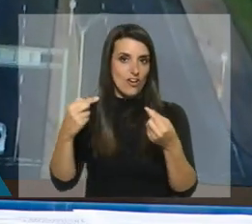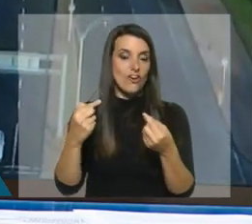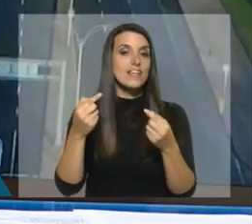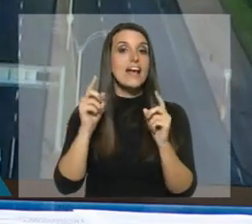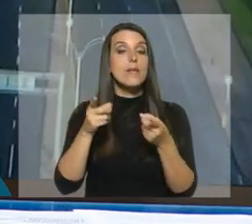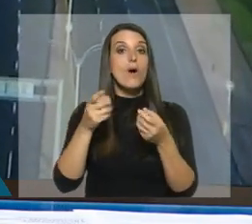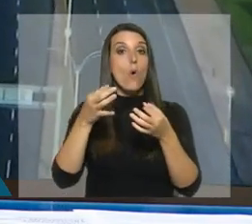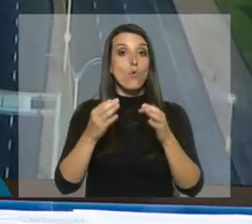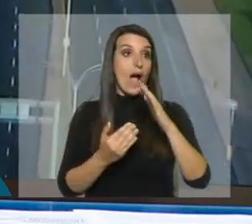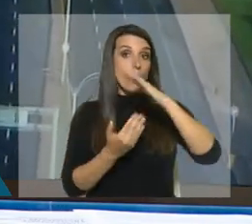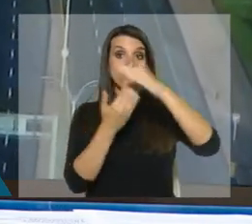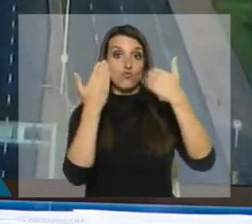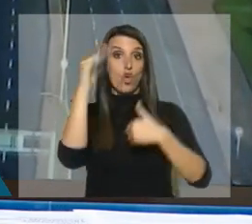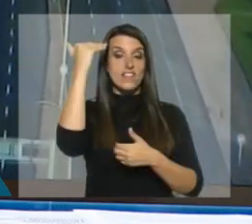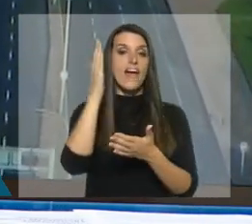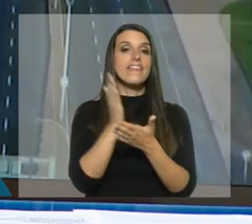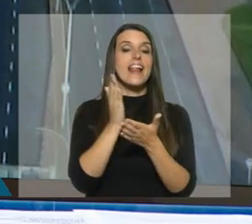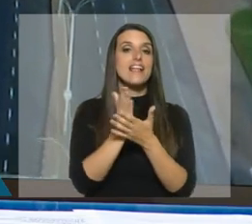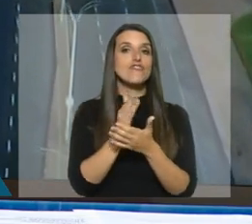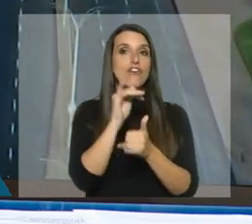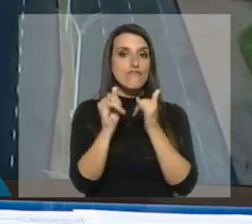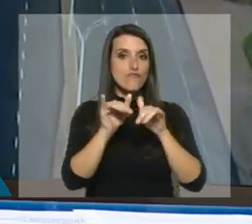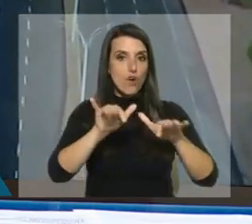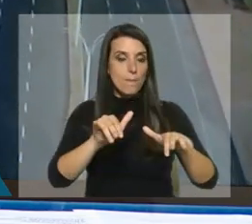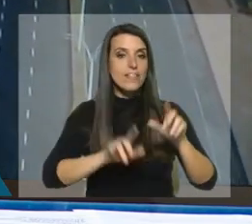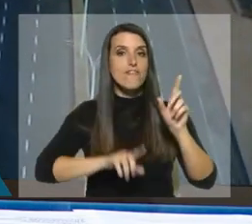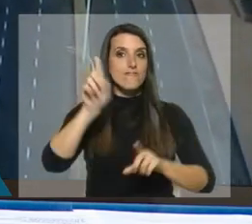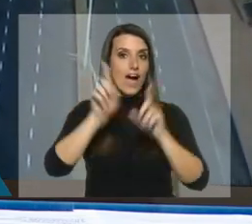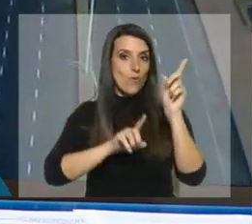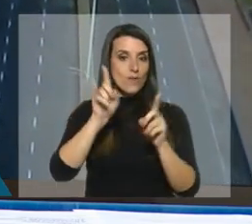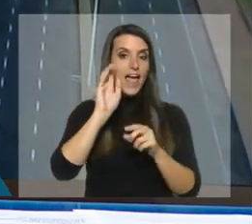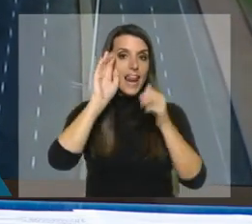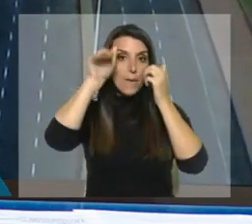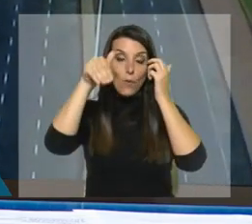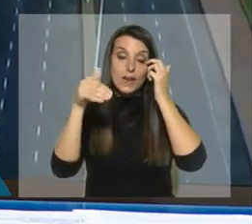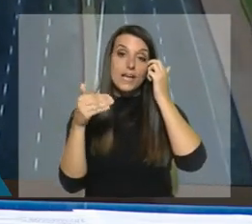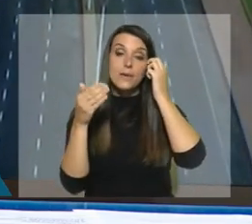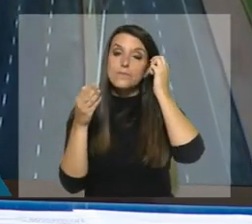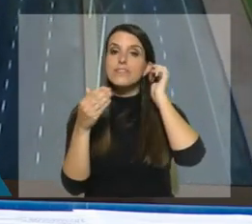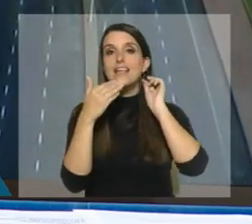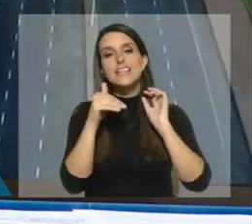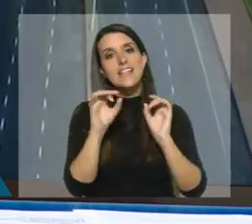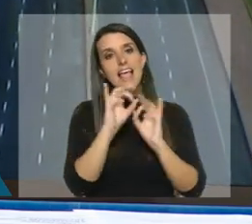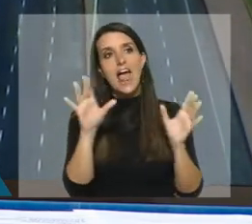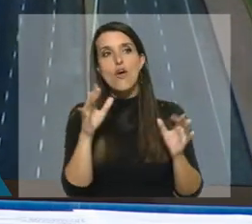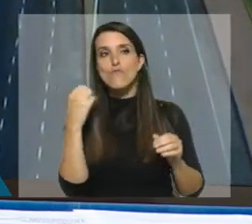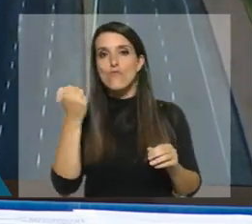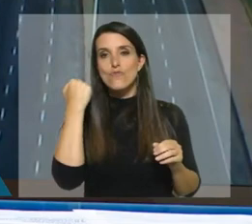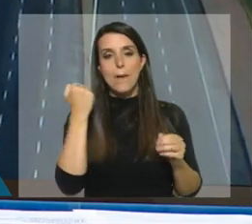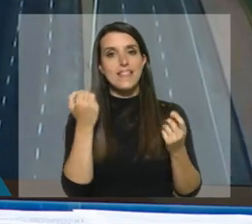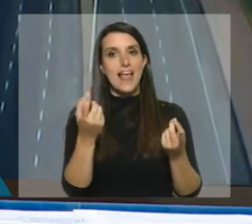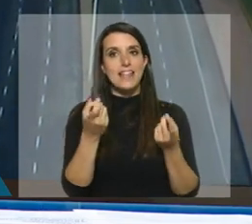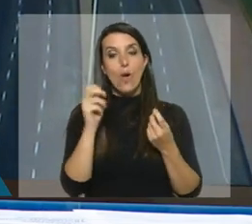Desde la Cátedra de Derecho Informático de la Universidad de la República, se entiende como imprescindible